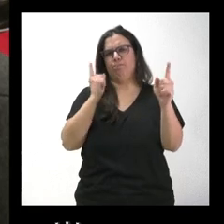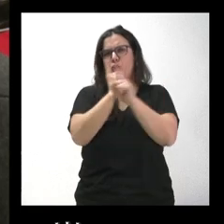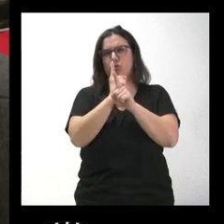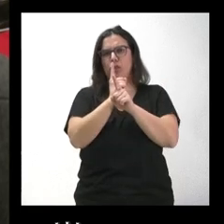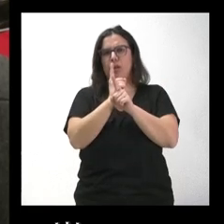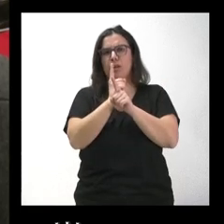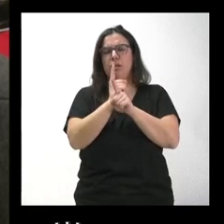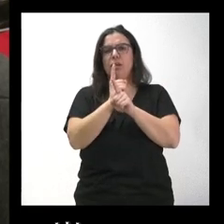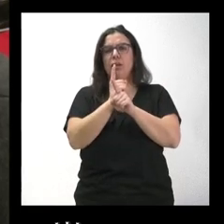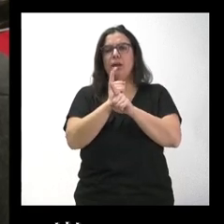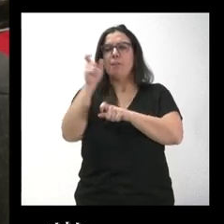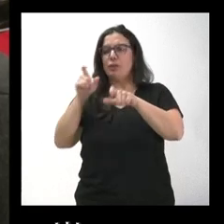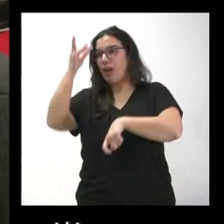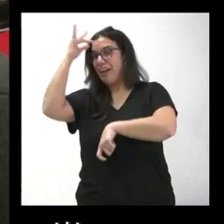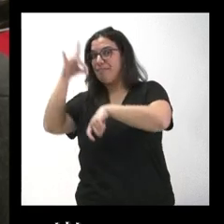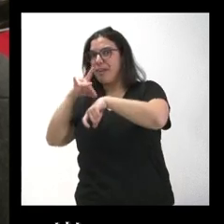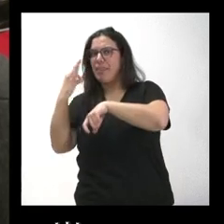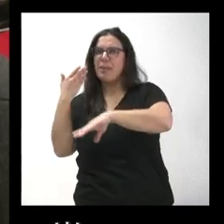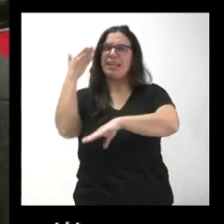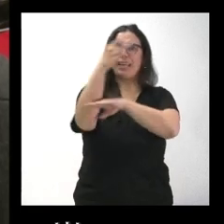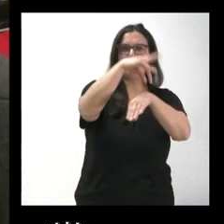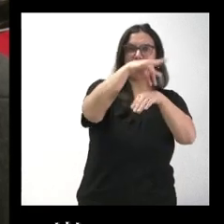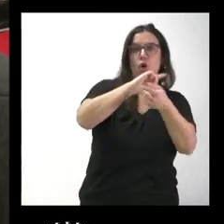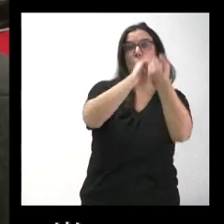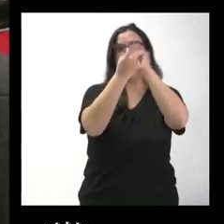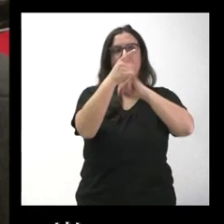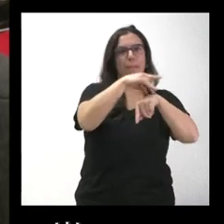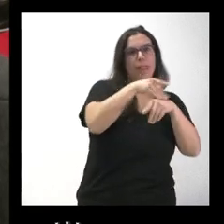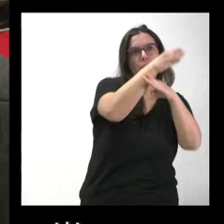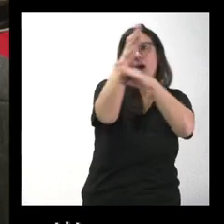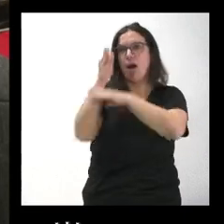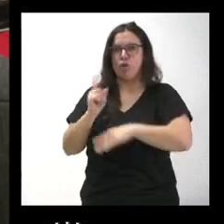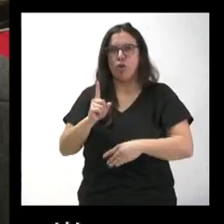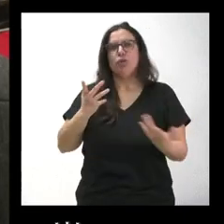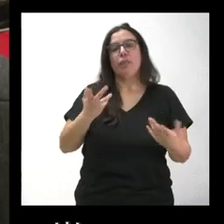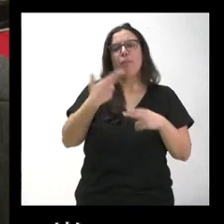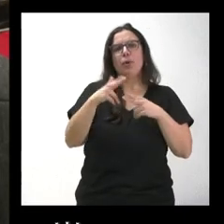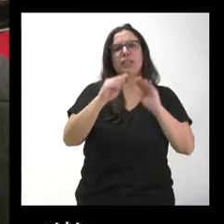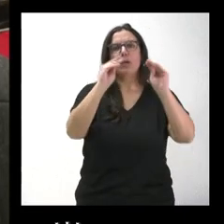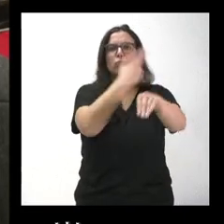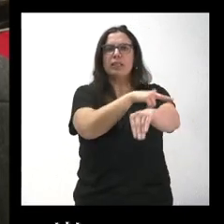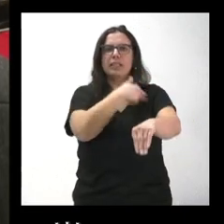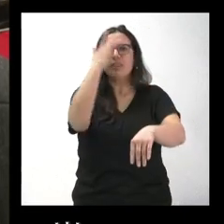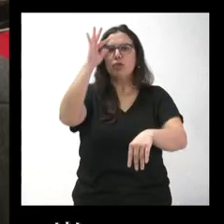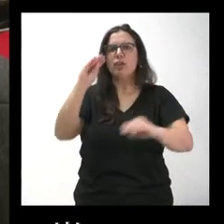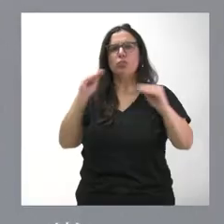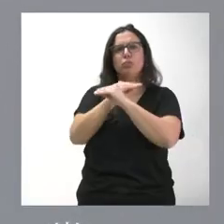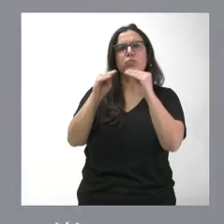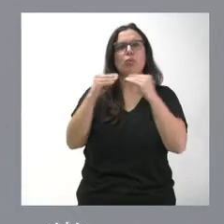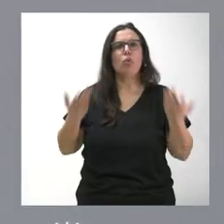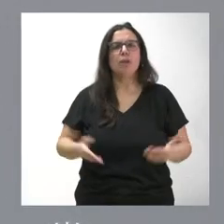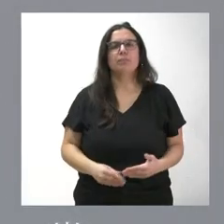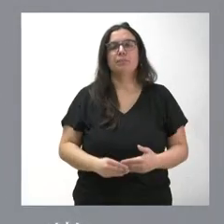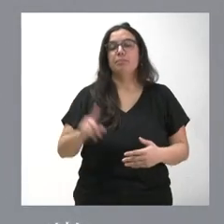y no los médicos los que tienen que ir al paciente. Entonces, conocer qué encaje tiene esto en la política sanitaria de la Junta. Gracias. Pues